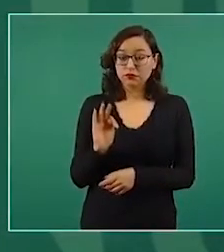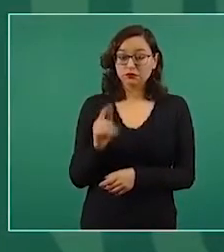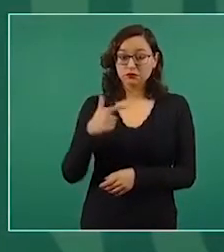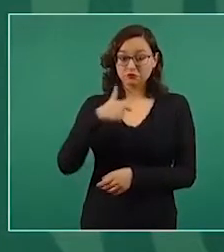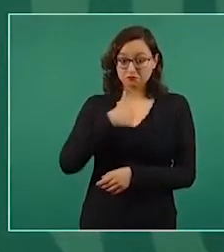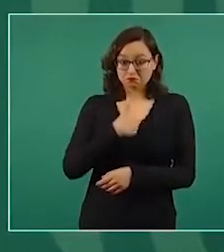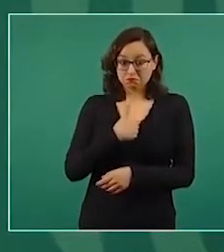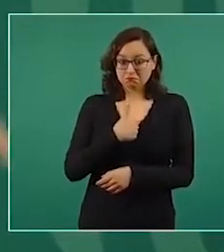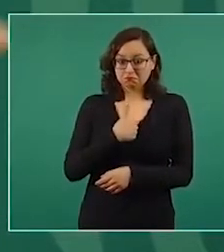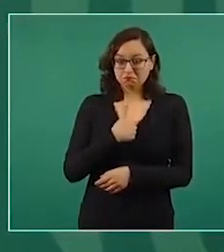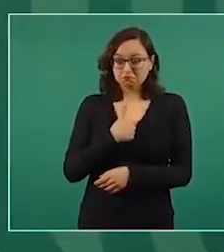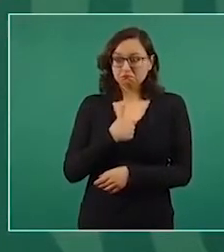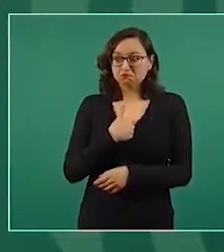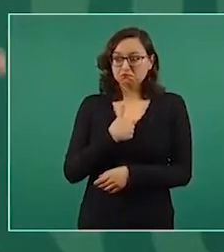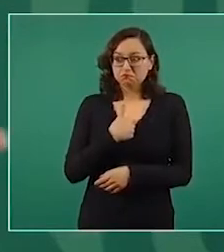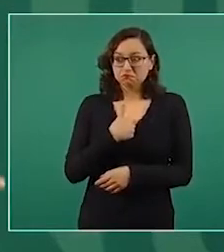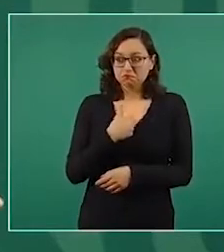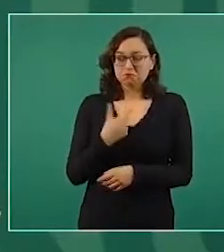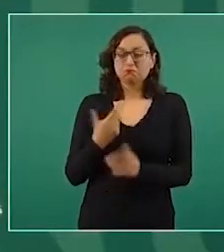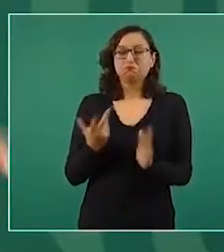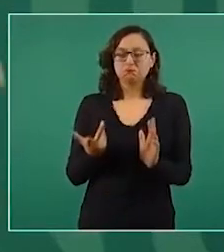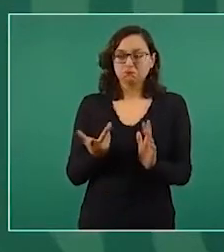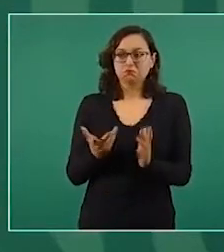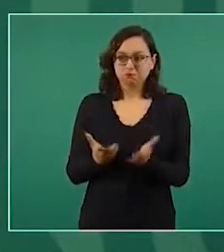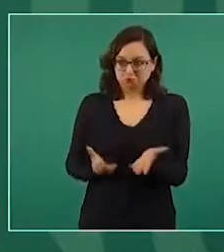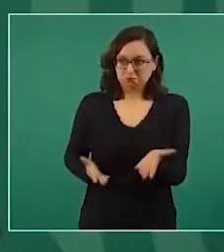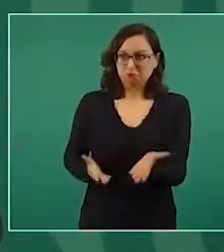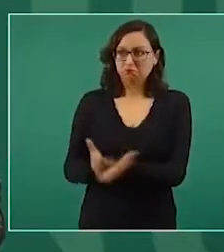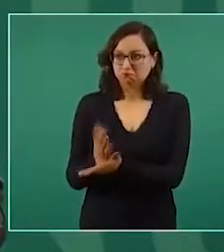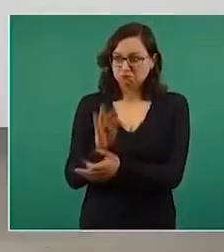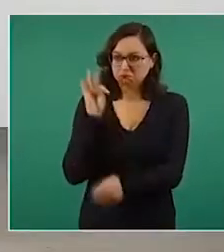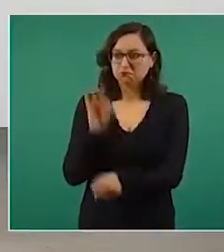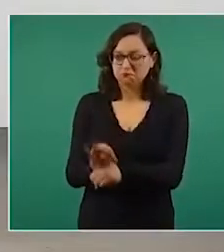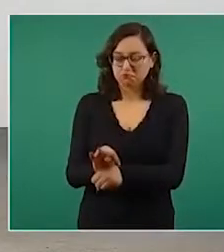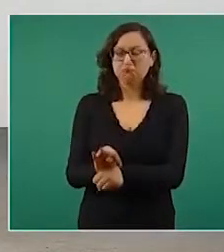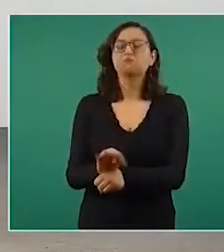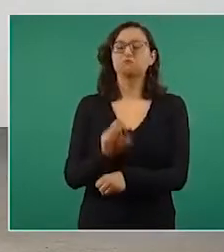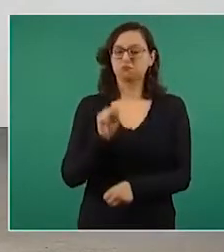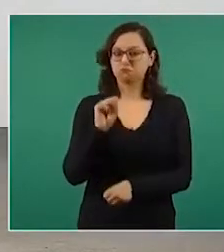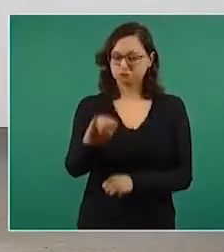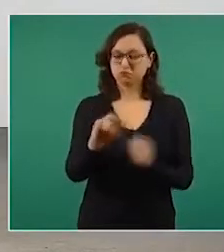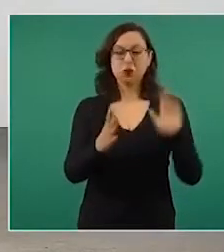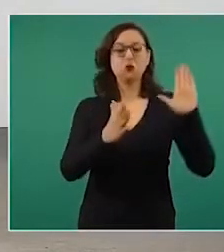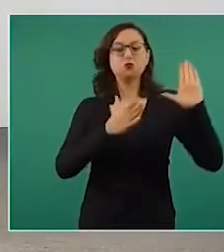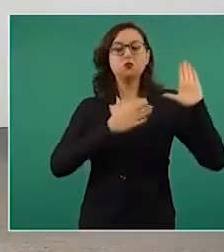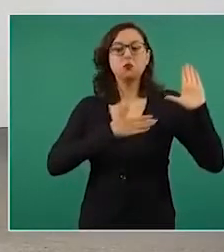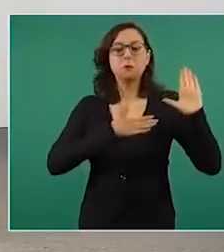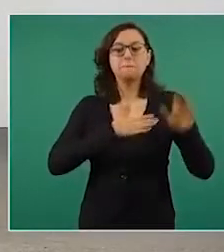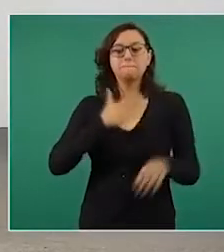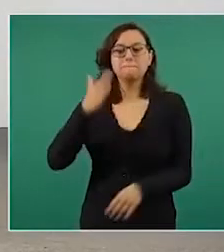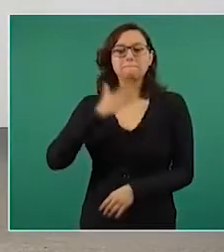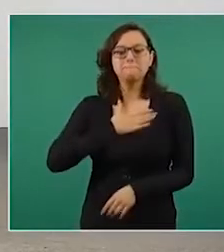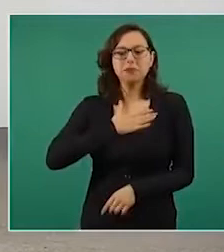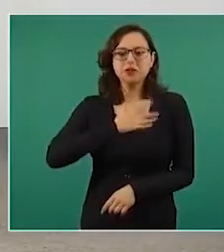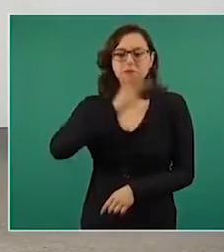de que vamos a resolver el problema. Y lo mismo en el caso